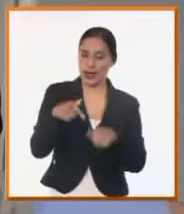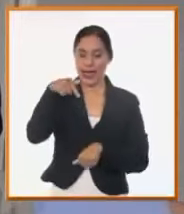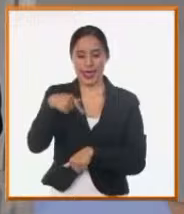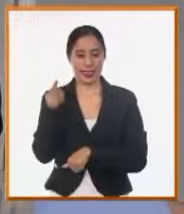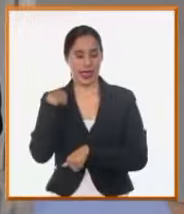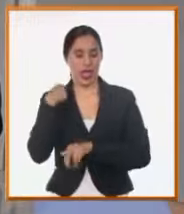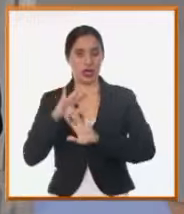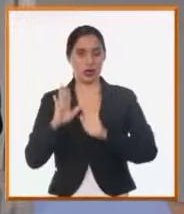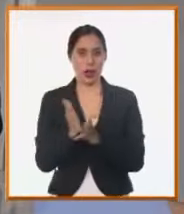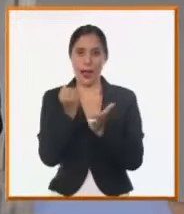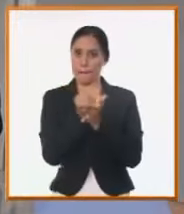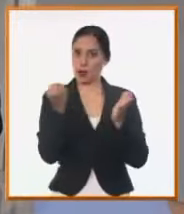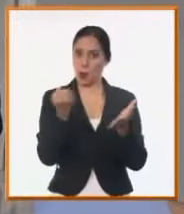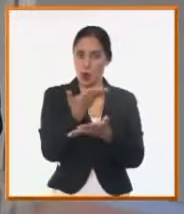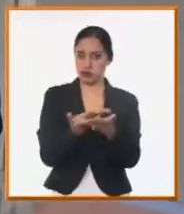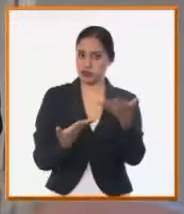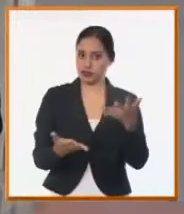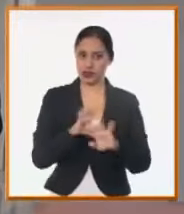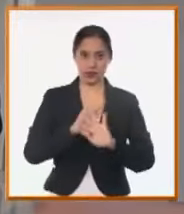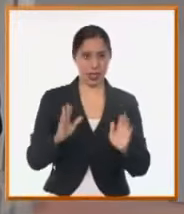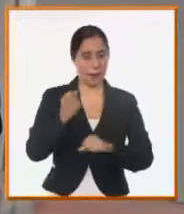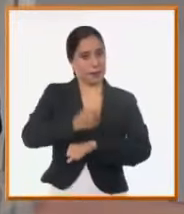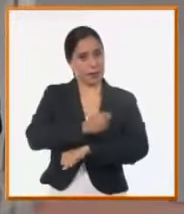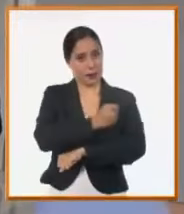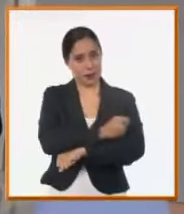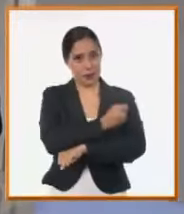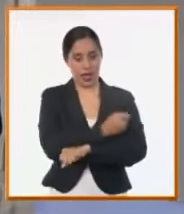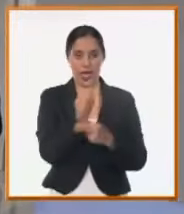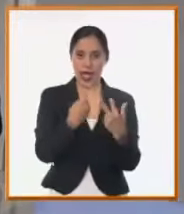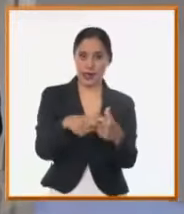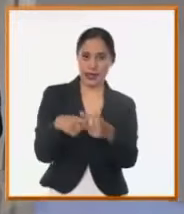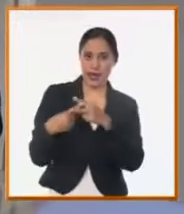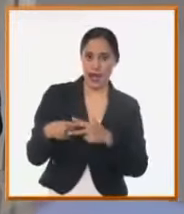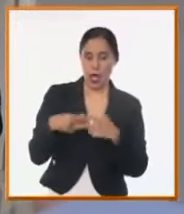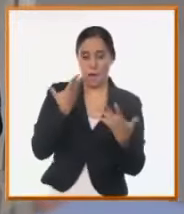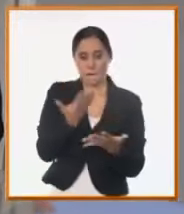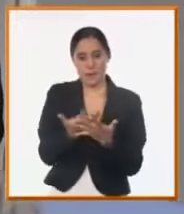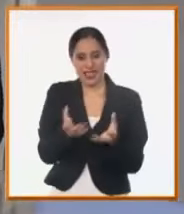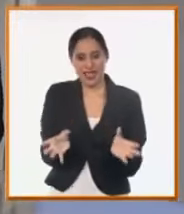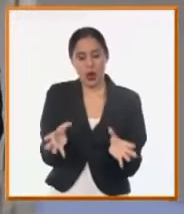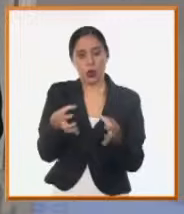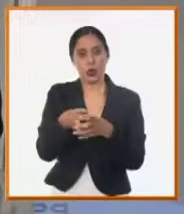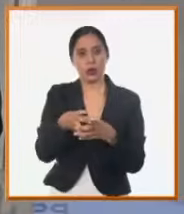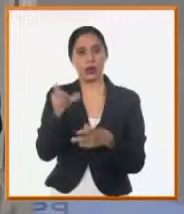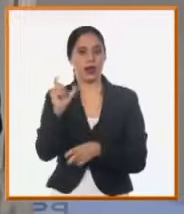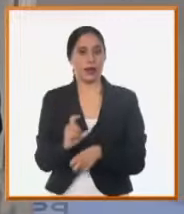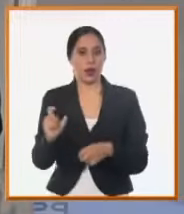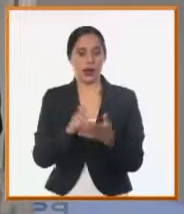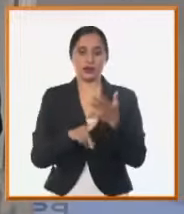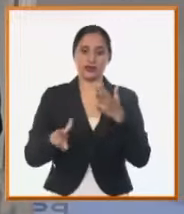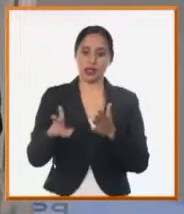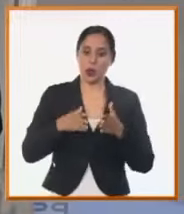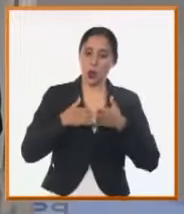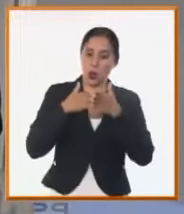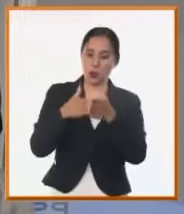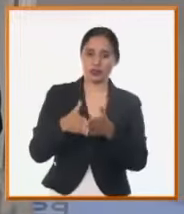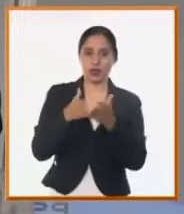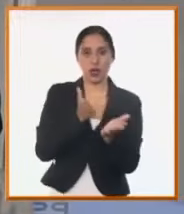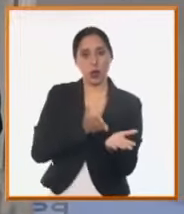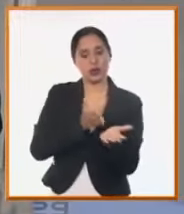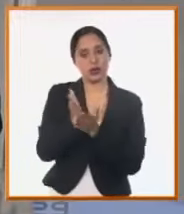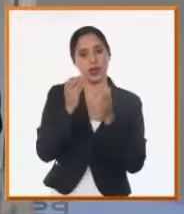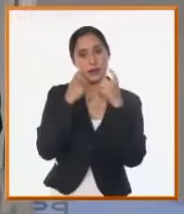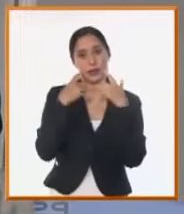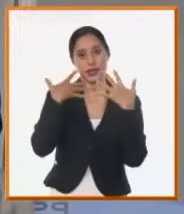porque está aprobada en el plan y ya los constructores de la empresa de Camagüey tienen los recursos para continuar del censo de Maragoto hacia adelante. Pero